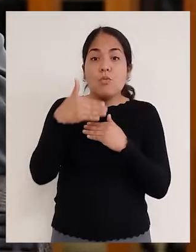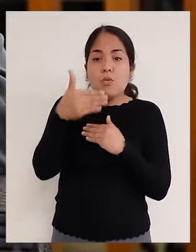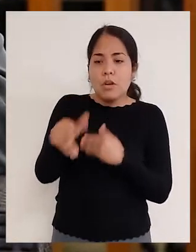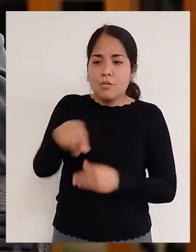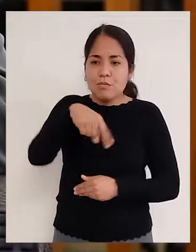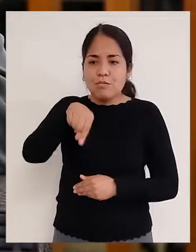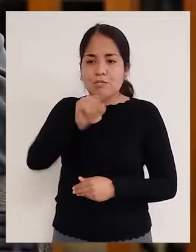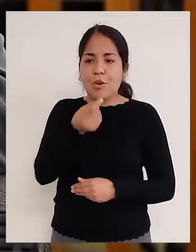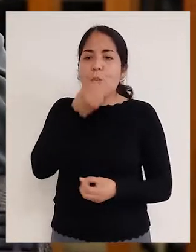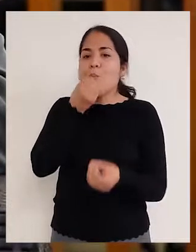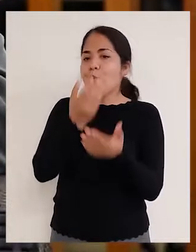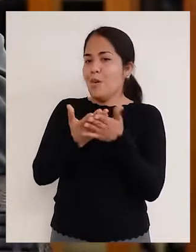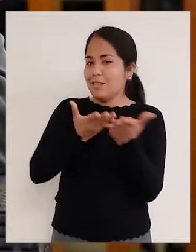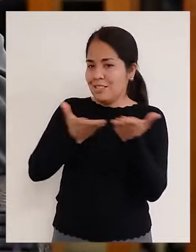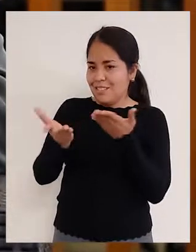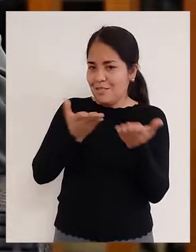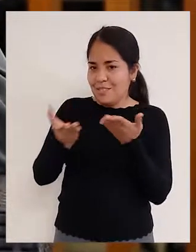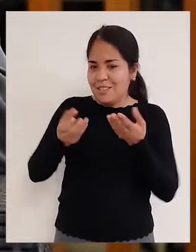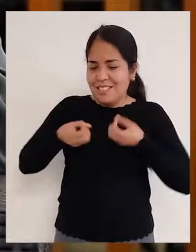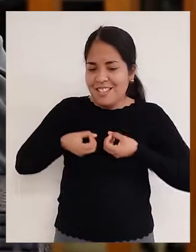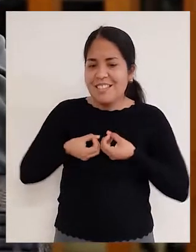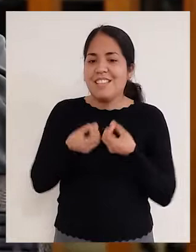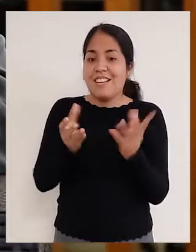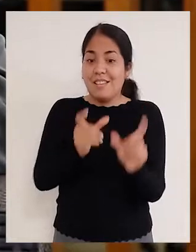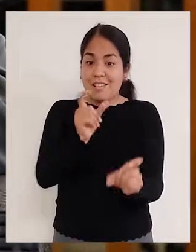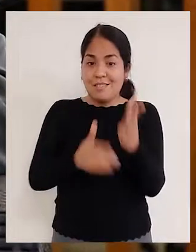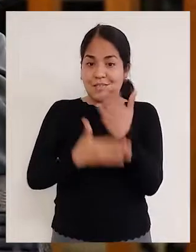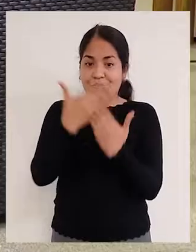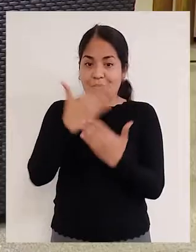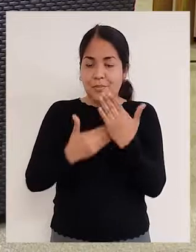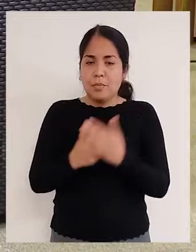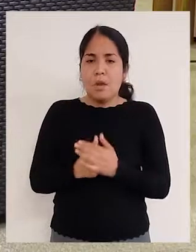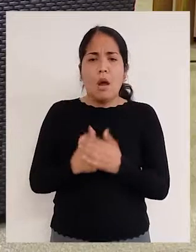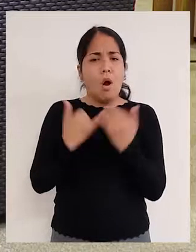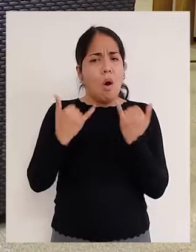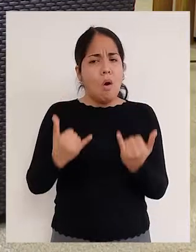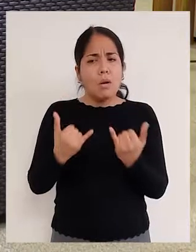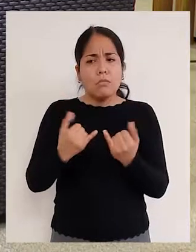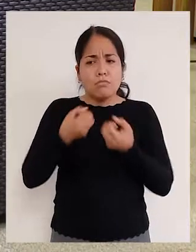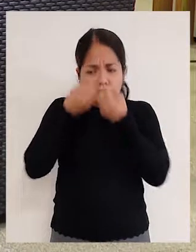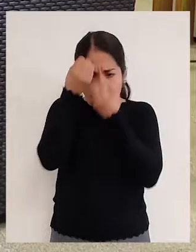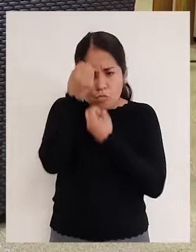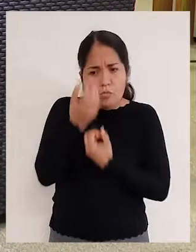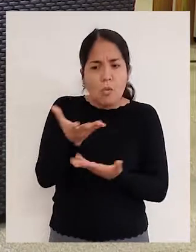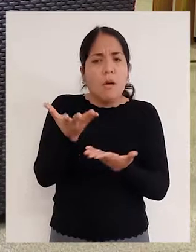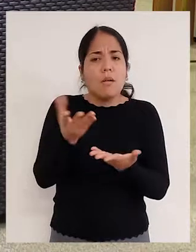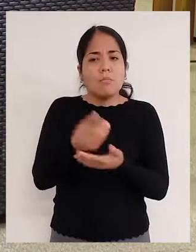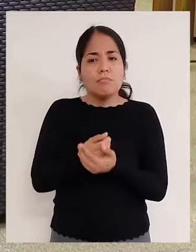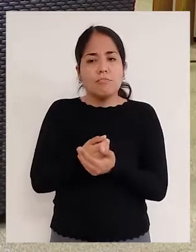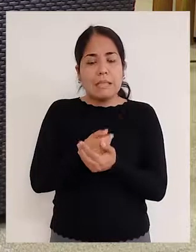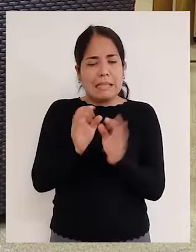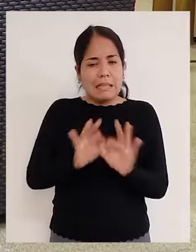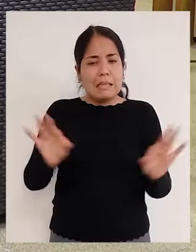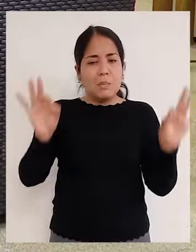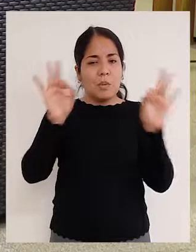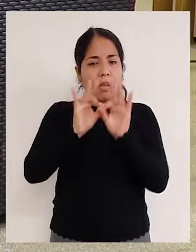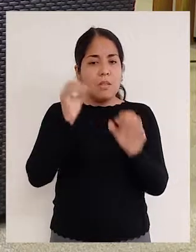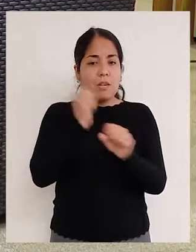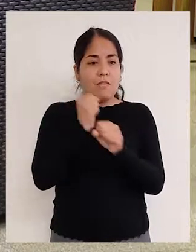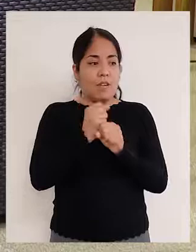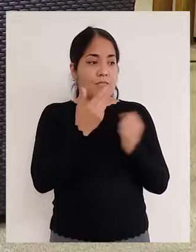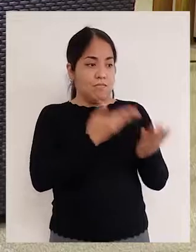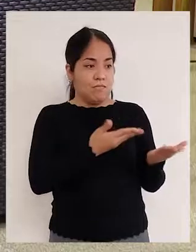brindar un adecuado servicio a las personas con discapacidad. Y para conocer detalles sobre este importante trabajo,